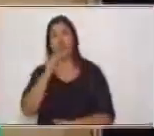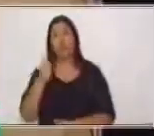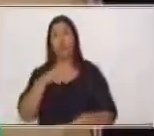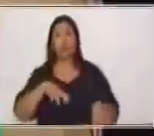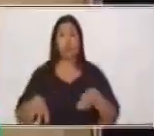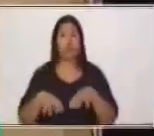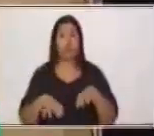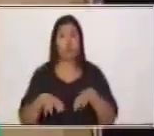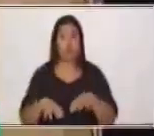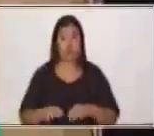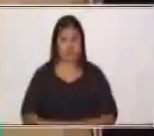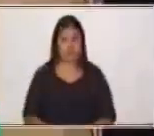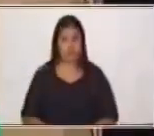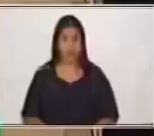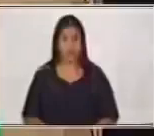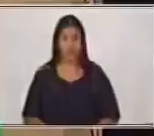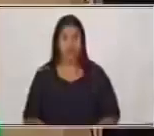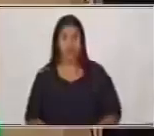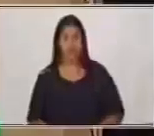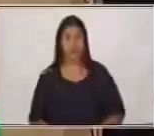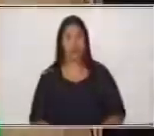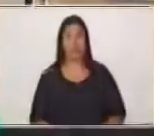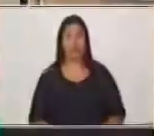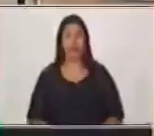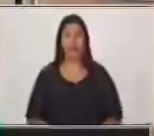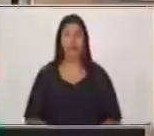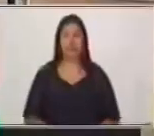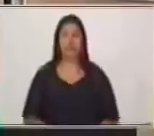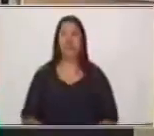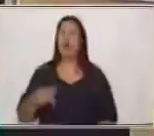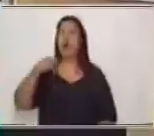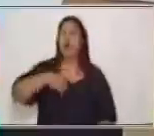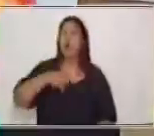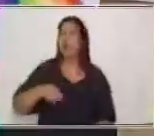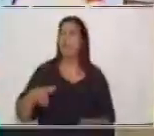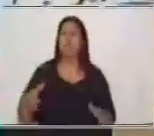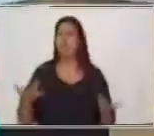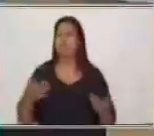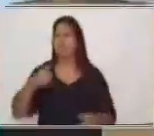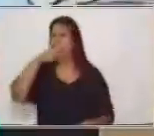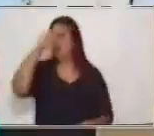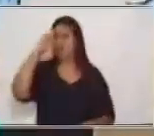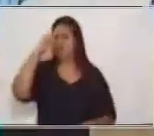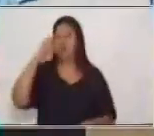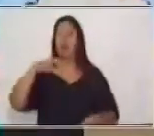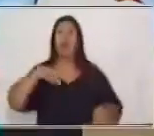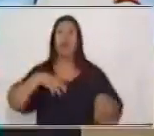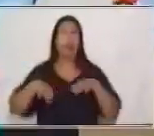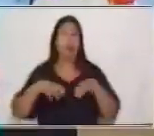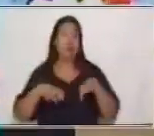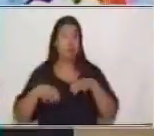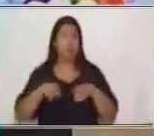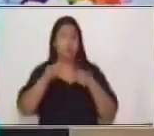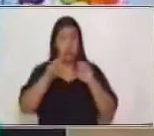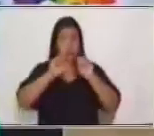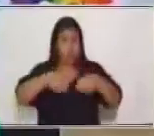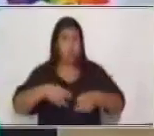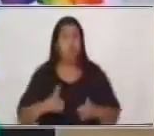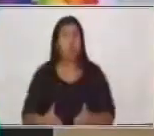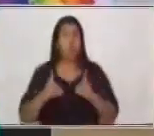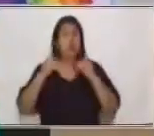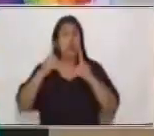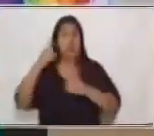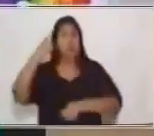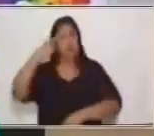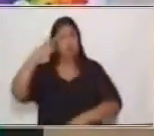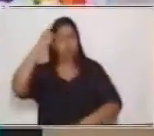el día de hoy, más que todo, vamos a trabajar actividades en las que tú puedes desarrollar tu pensamiento